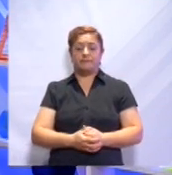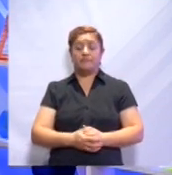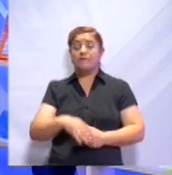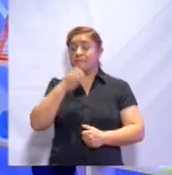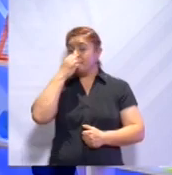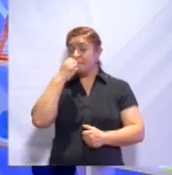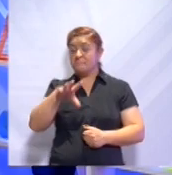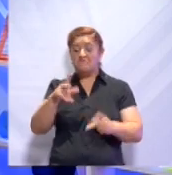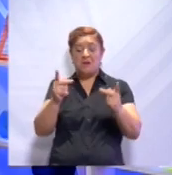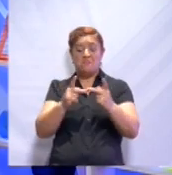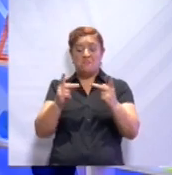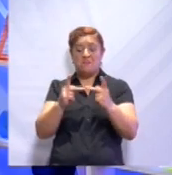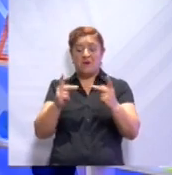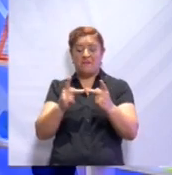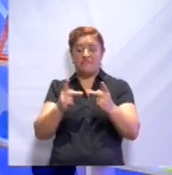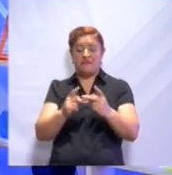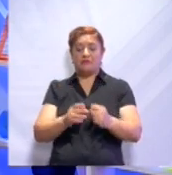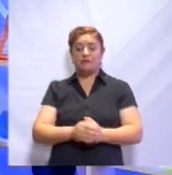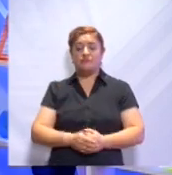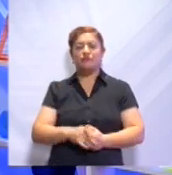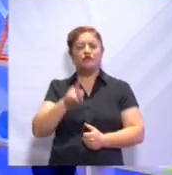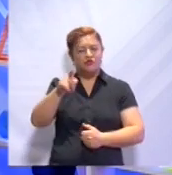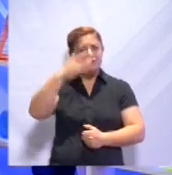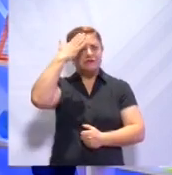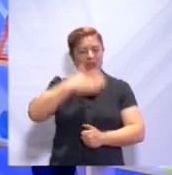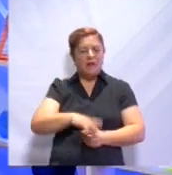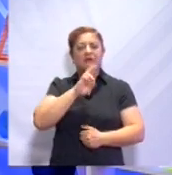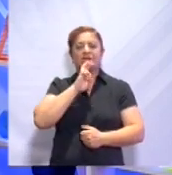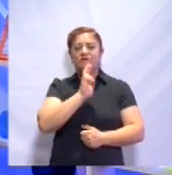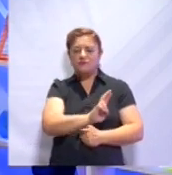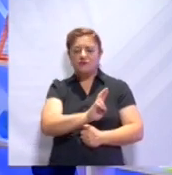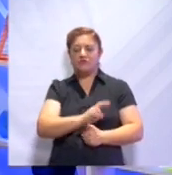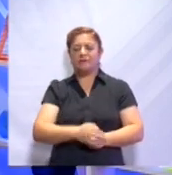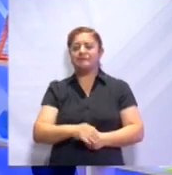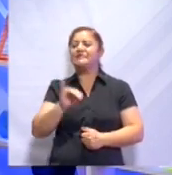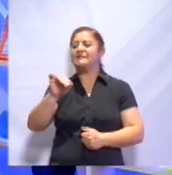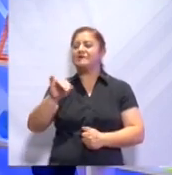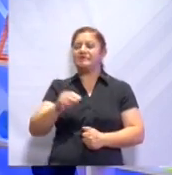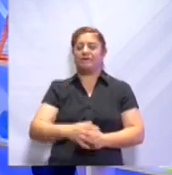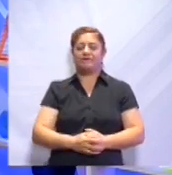Excelente. Perfecto. Ya sabes, supongo la respuesta. Sí.